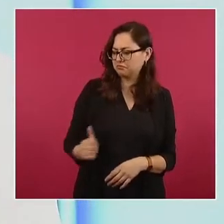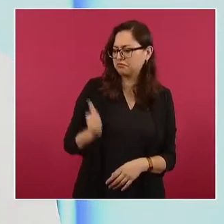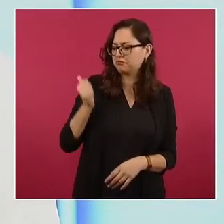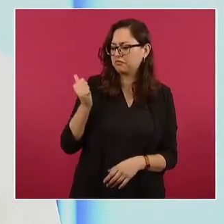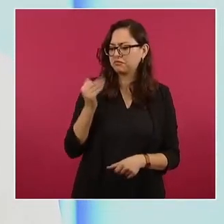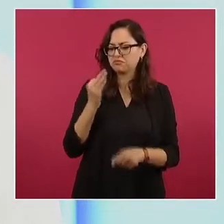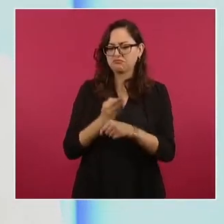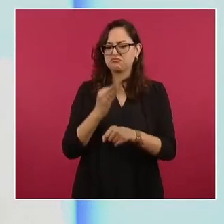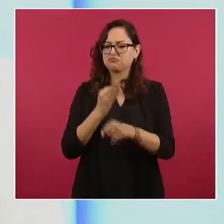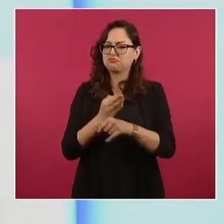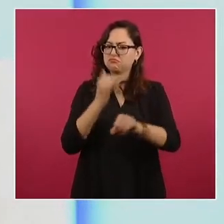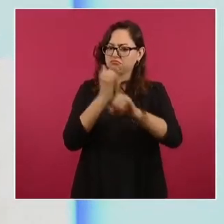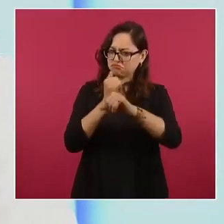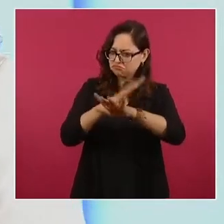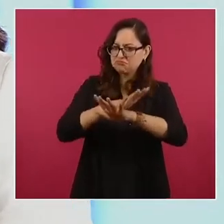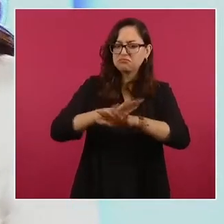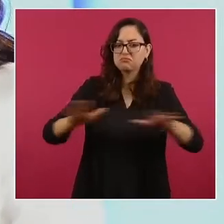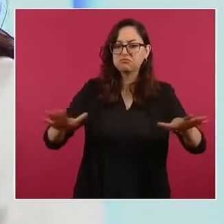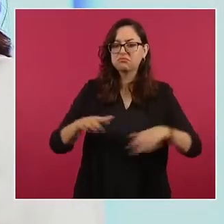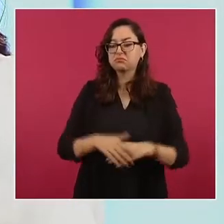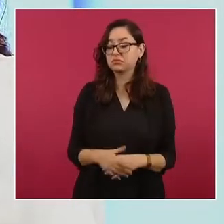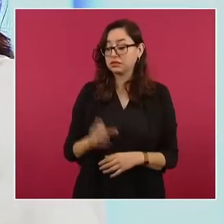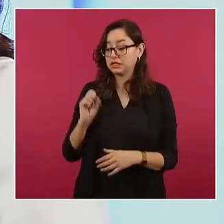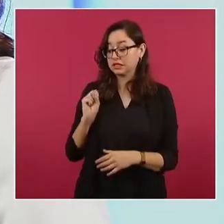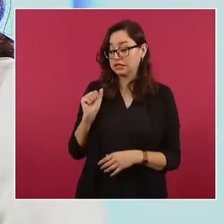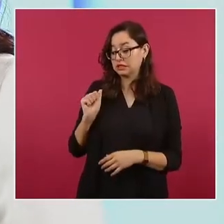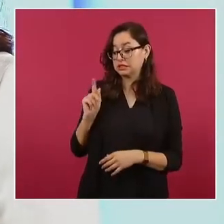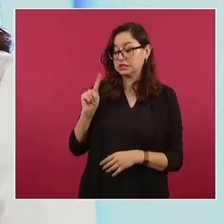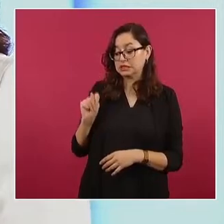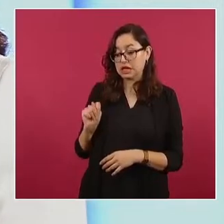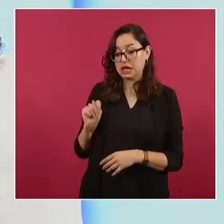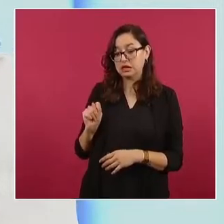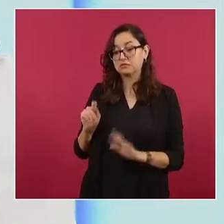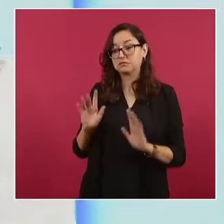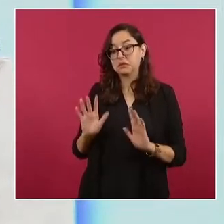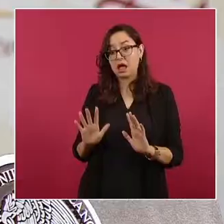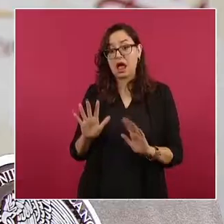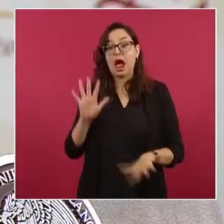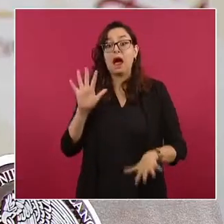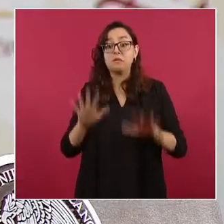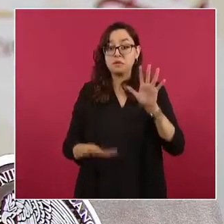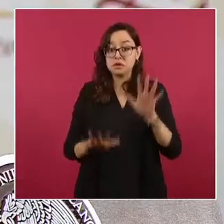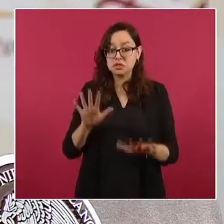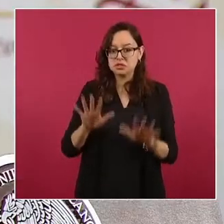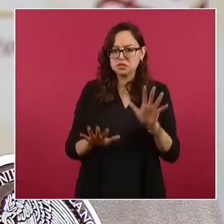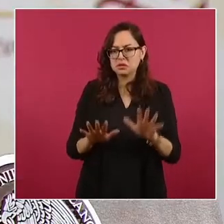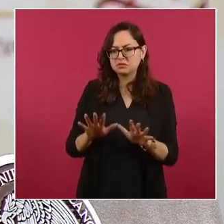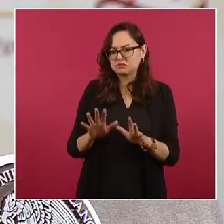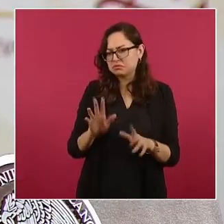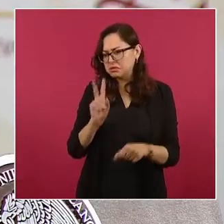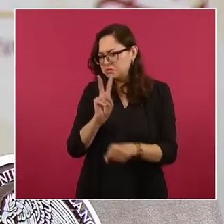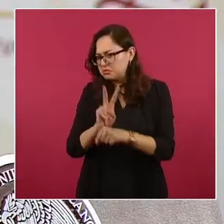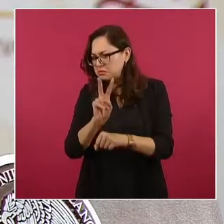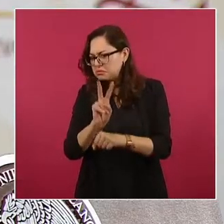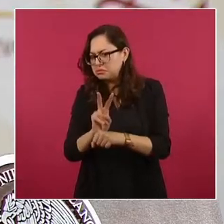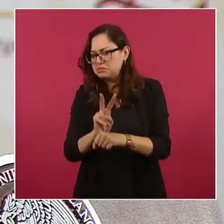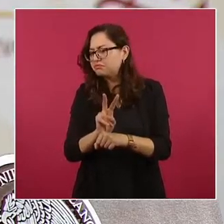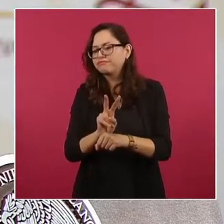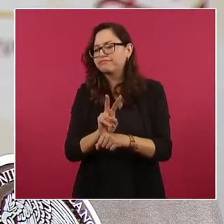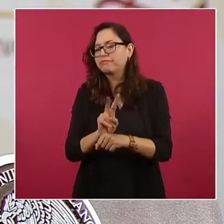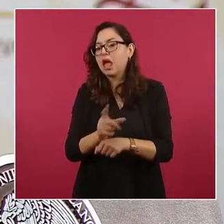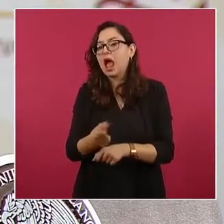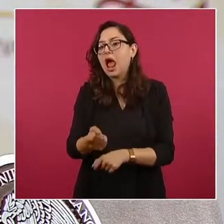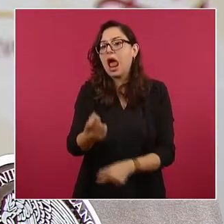bajo un proceso de auditoría, fiscalización o revisión por parte del mismo SAT. Sólo en